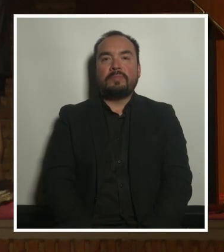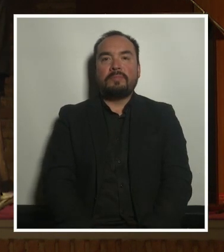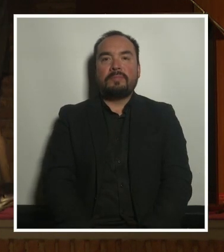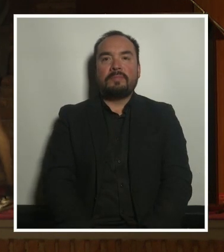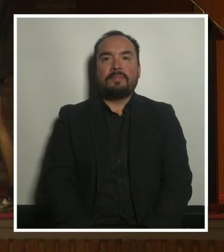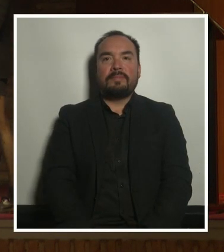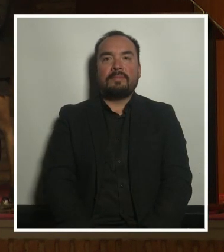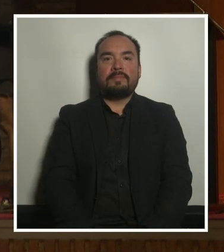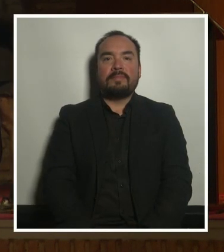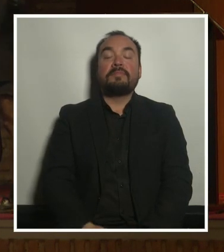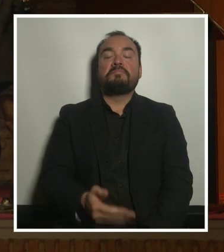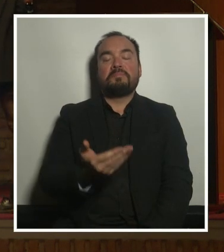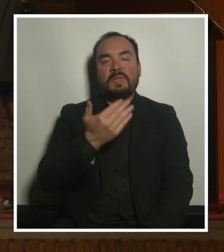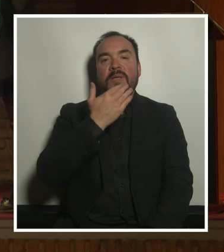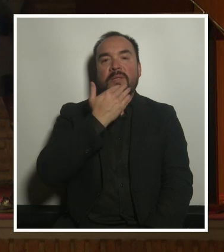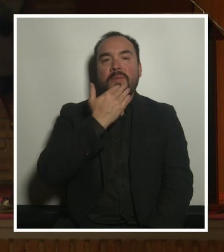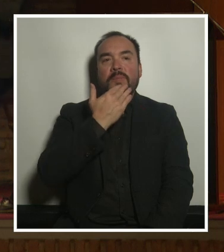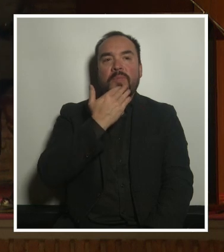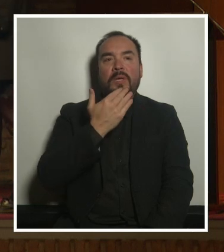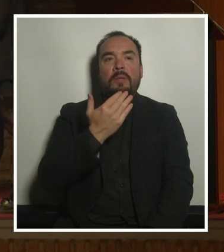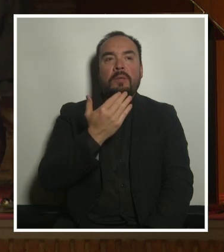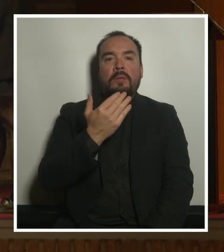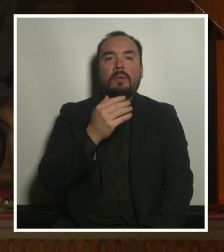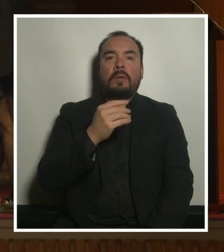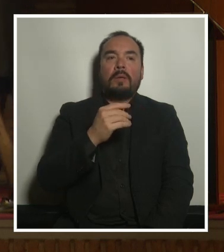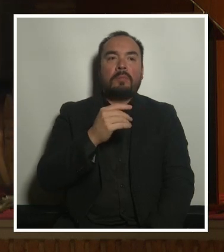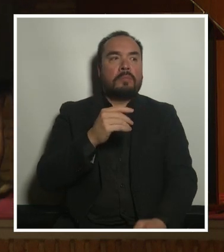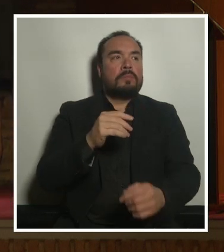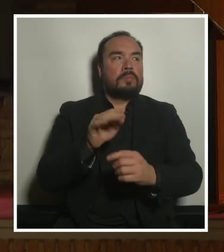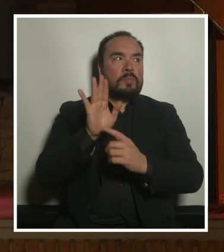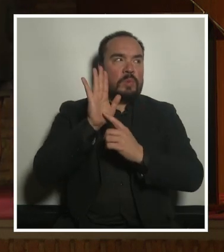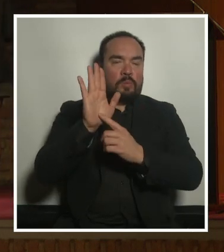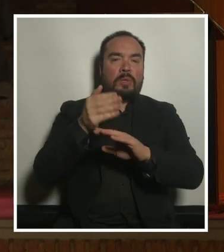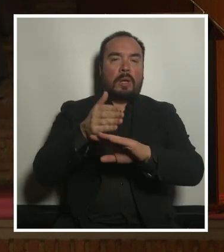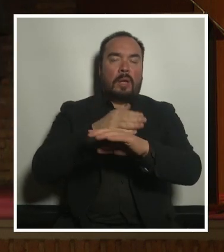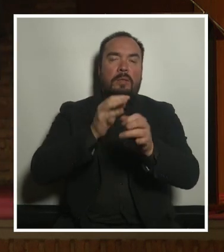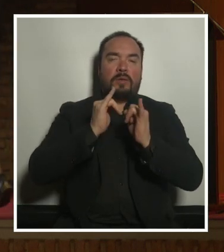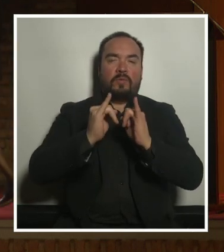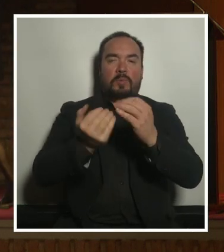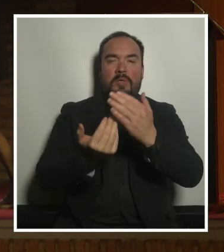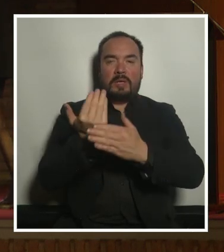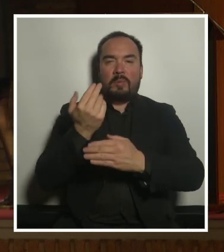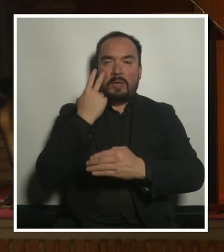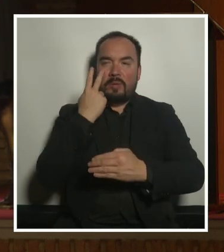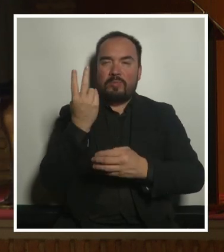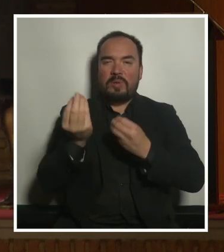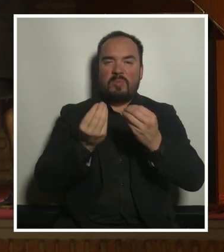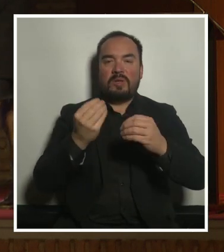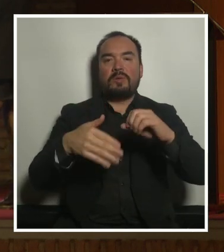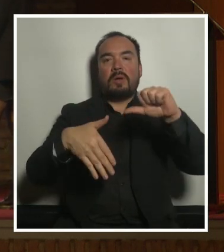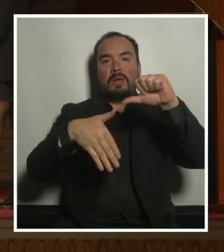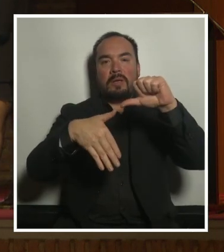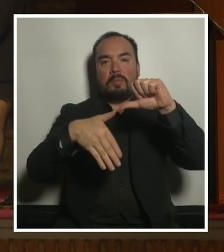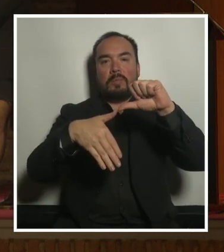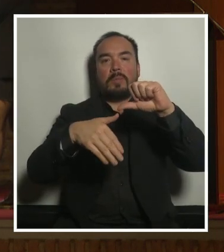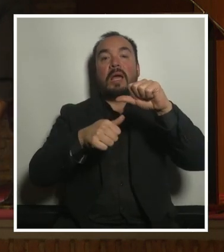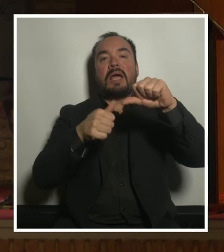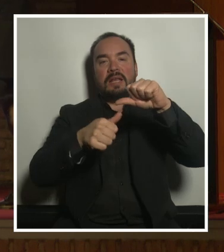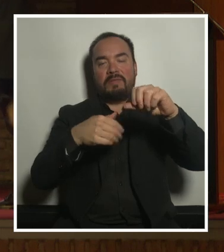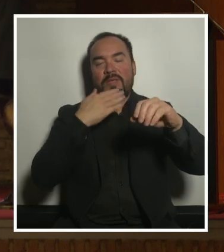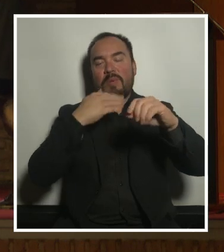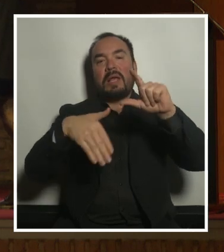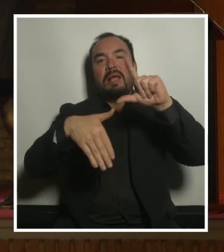un poco siguiendo la estela de los datos que se daban en la mañana, en América Latina y el Caribe las mujeres dedican un